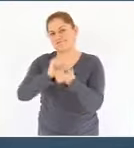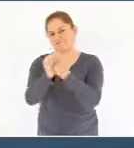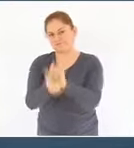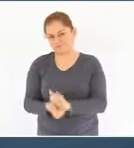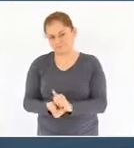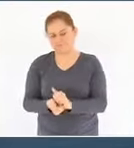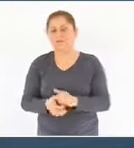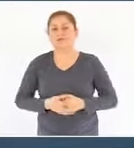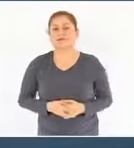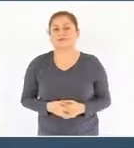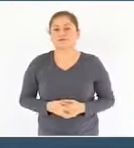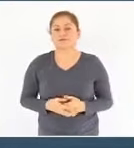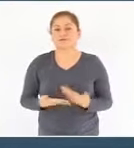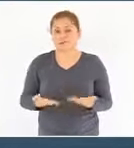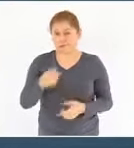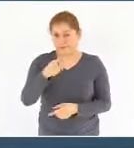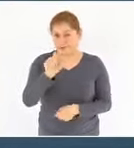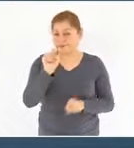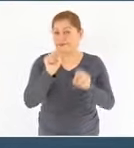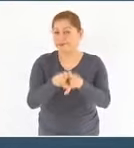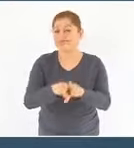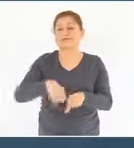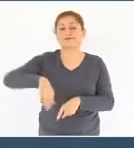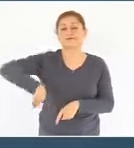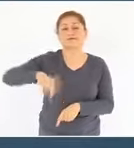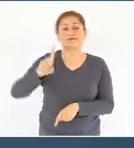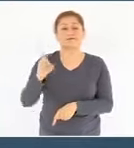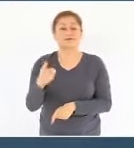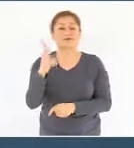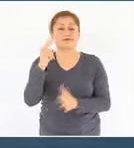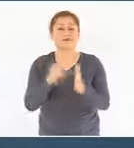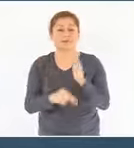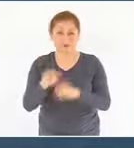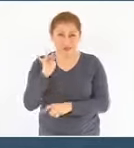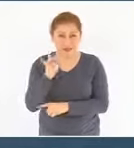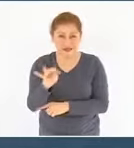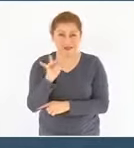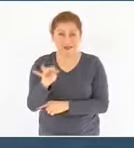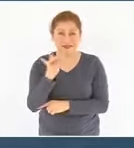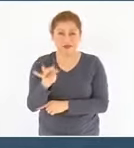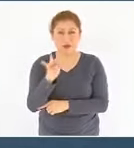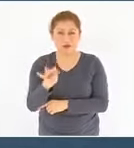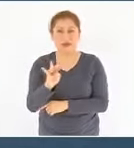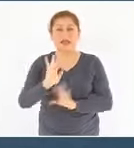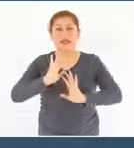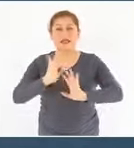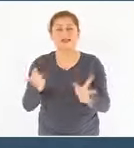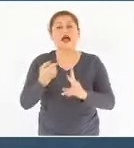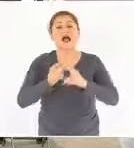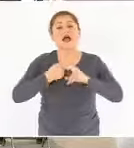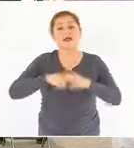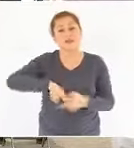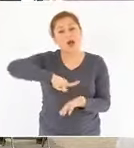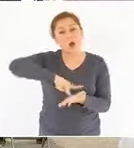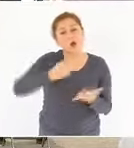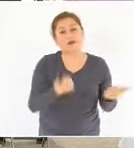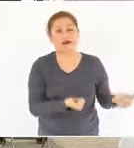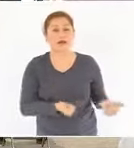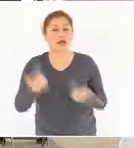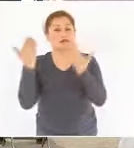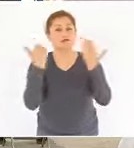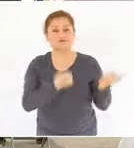desde diciembre de 2019 se ha podido reiniciar la exportación de este tipo de crudo